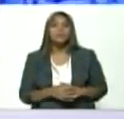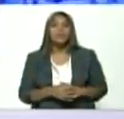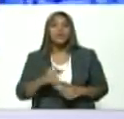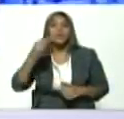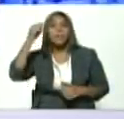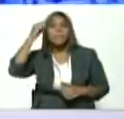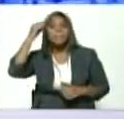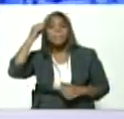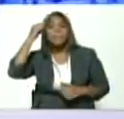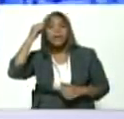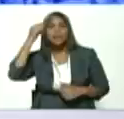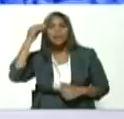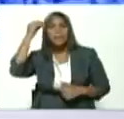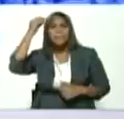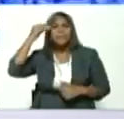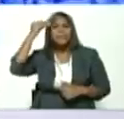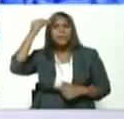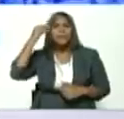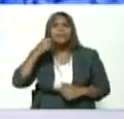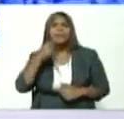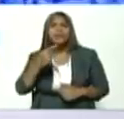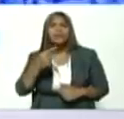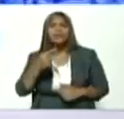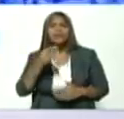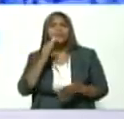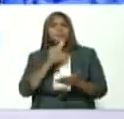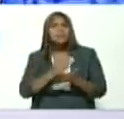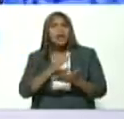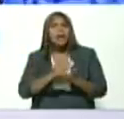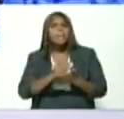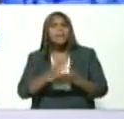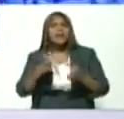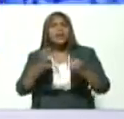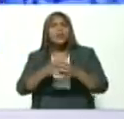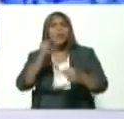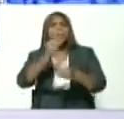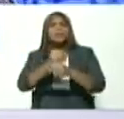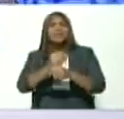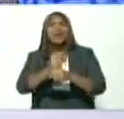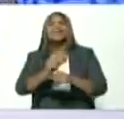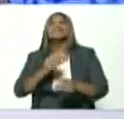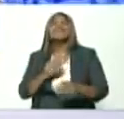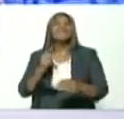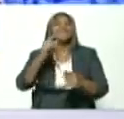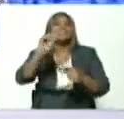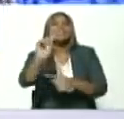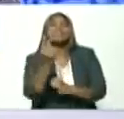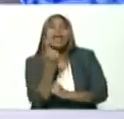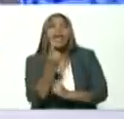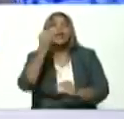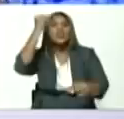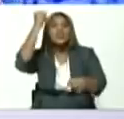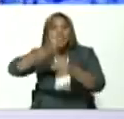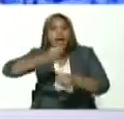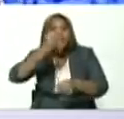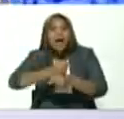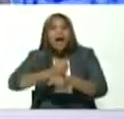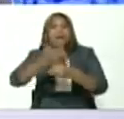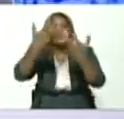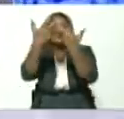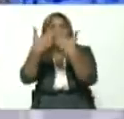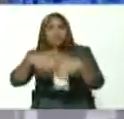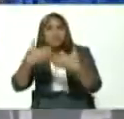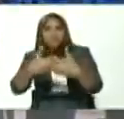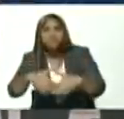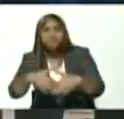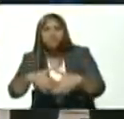mente y nuestra convicción nos dice siempre la clase obrera al frente trabajando produciendo